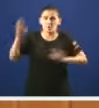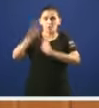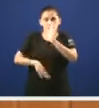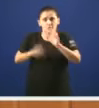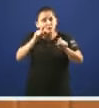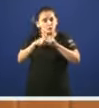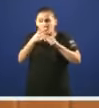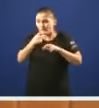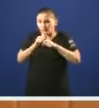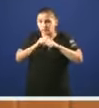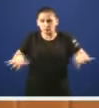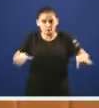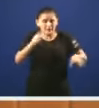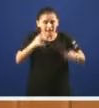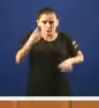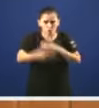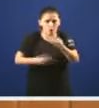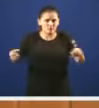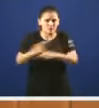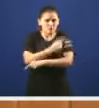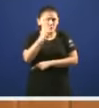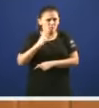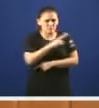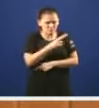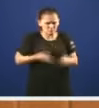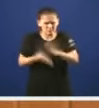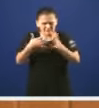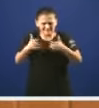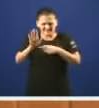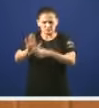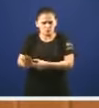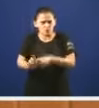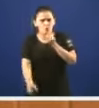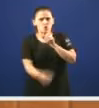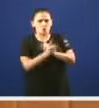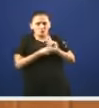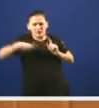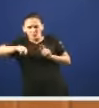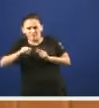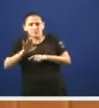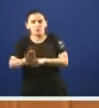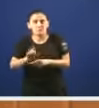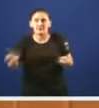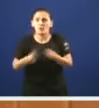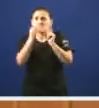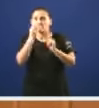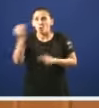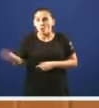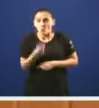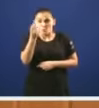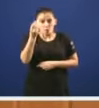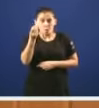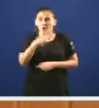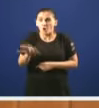expansión do xogo en vez do contrario nos prometeron un texto nesta Cámara votando en contra o noso mellor ou peor pero o único que entrou nesta